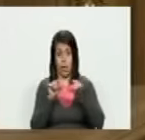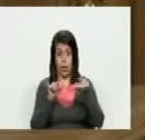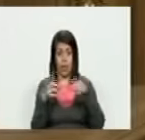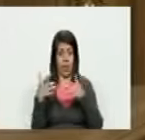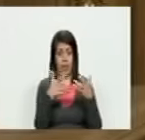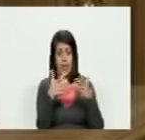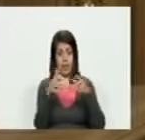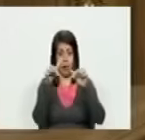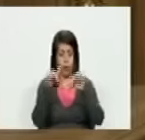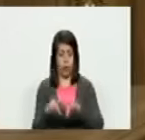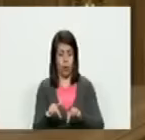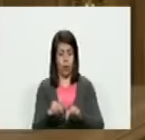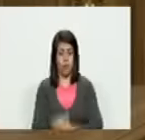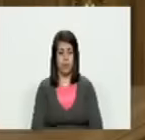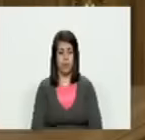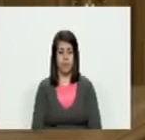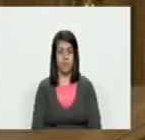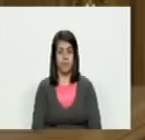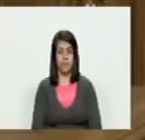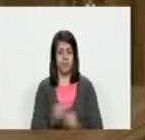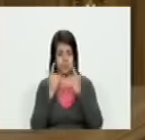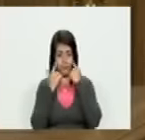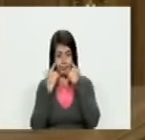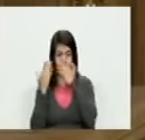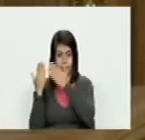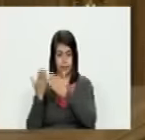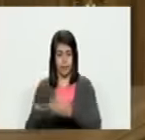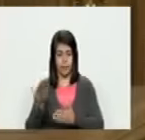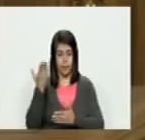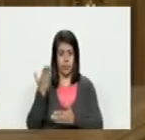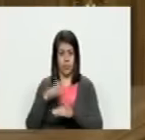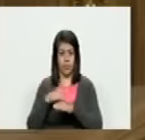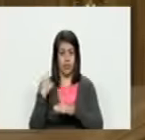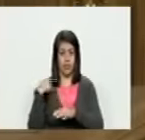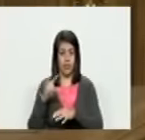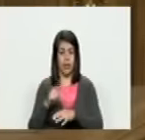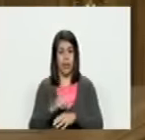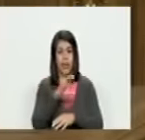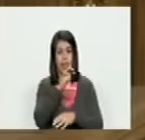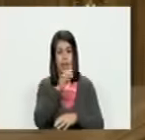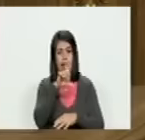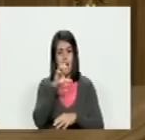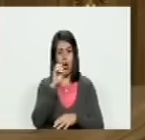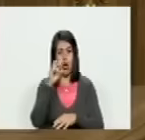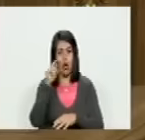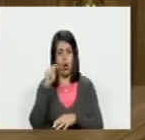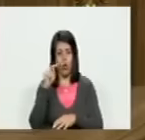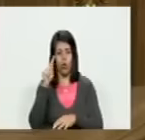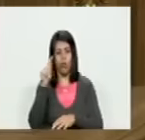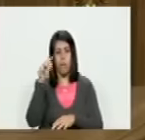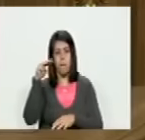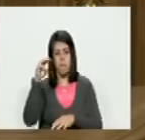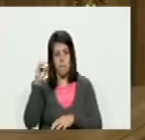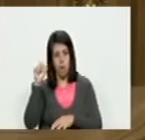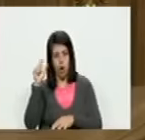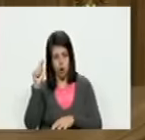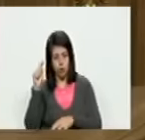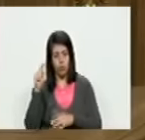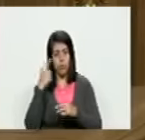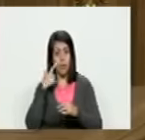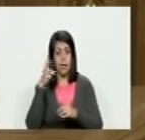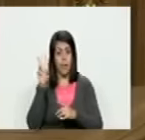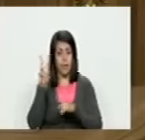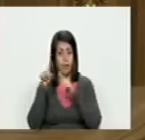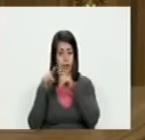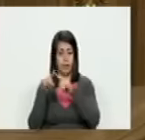es la guerra actual esta imagen que viene es importante porque tenemos a Elon Musk metido en Venezuela pero también quiero que vean